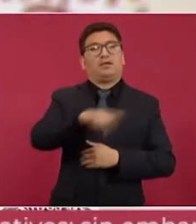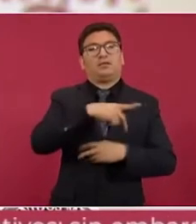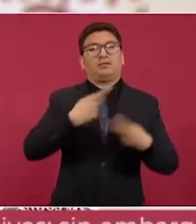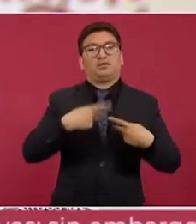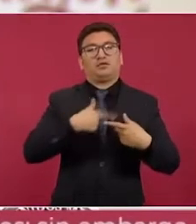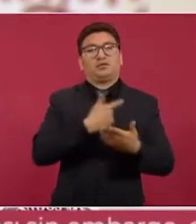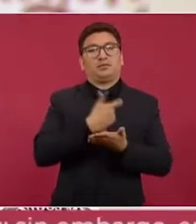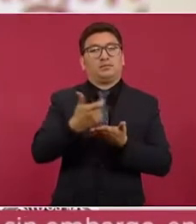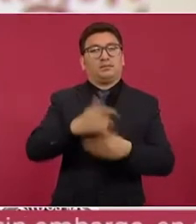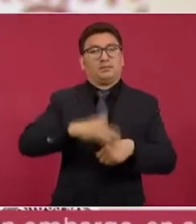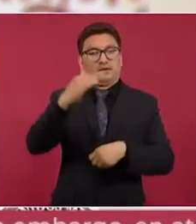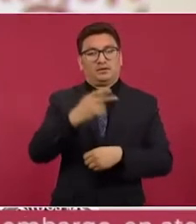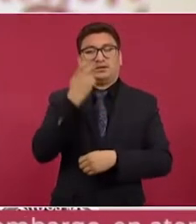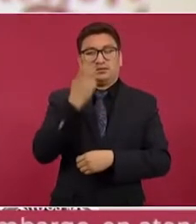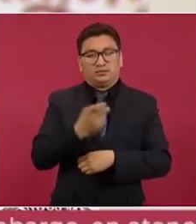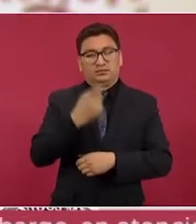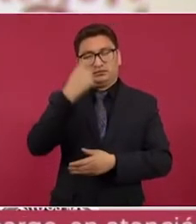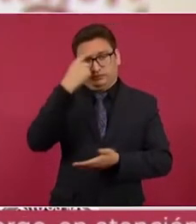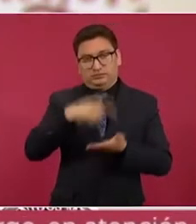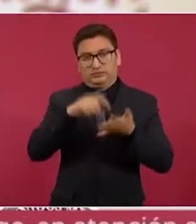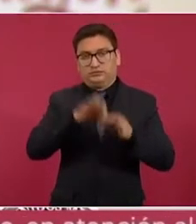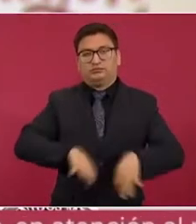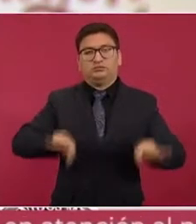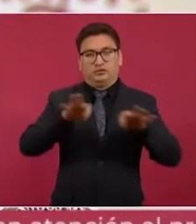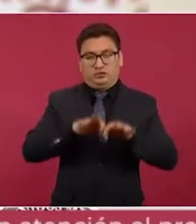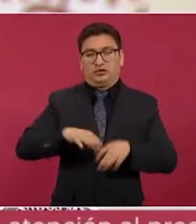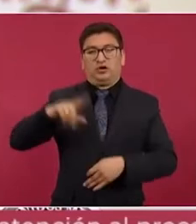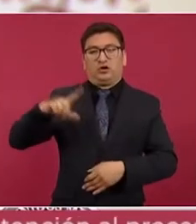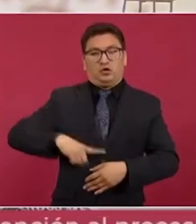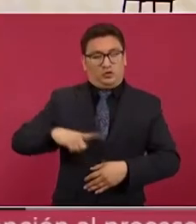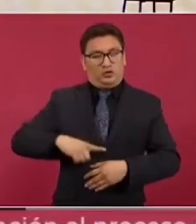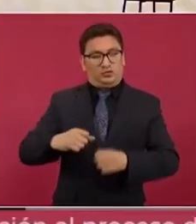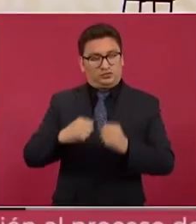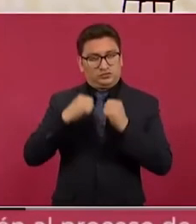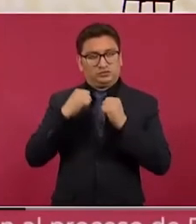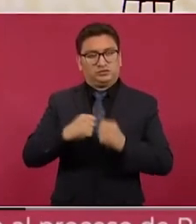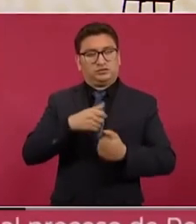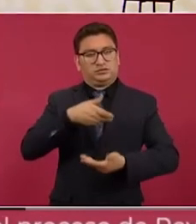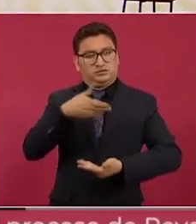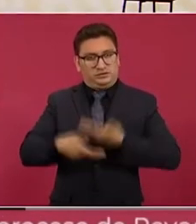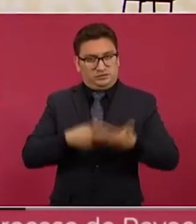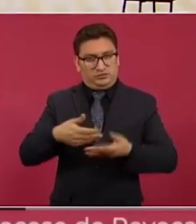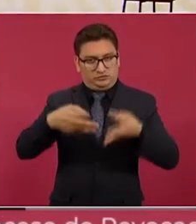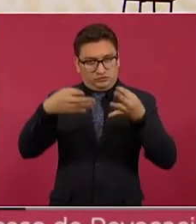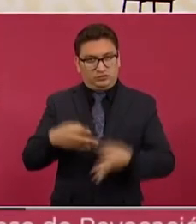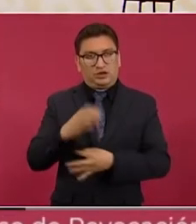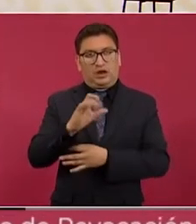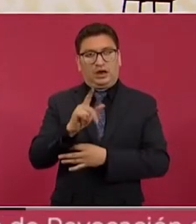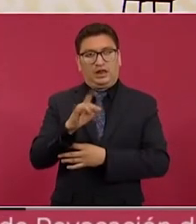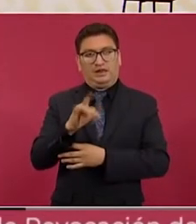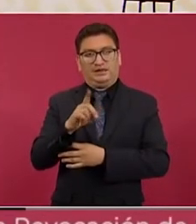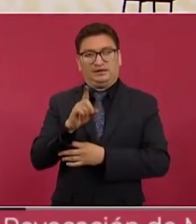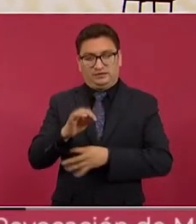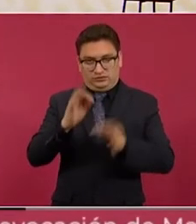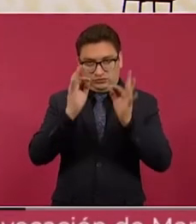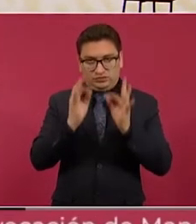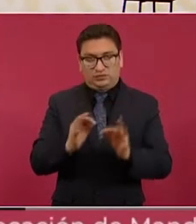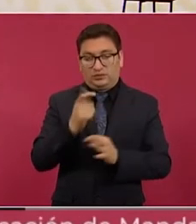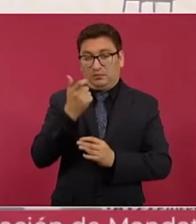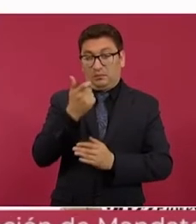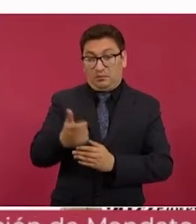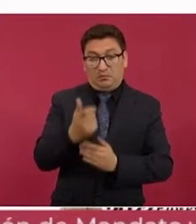Por eso es importante que el Estado garantice un servicio de calidad y tarifas